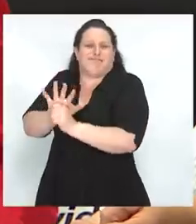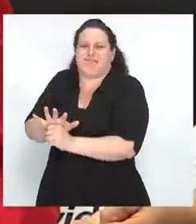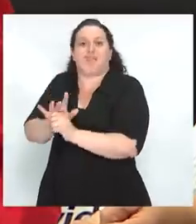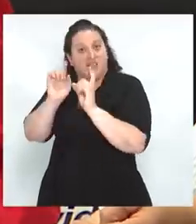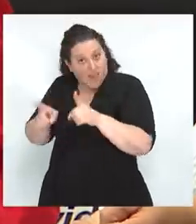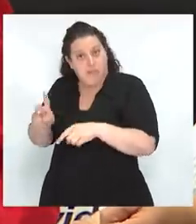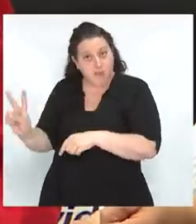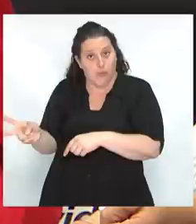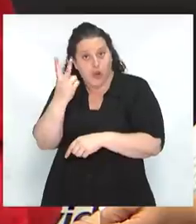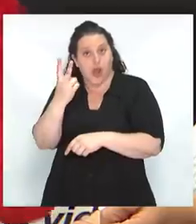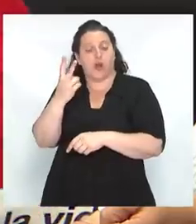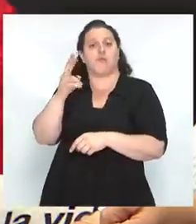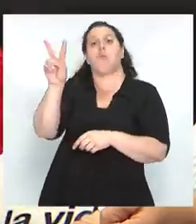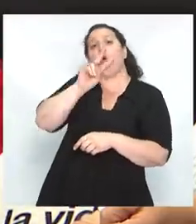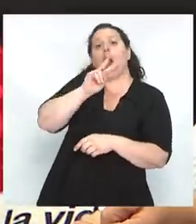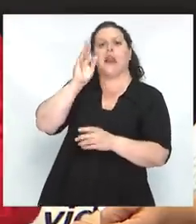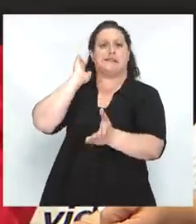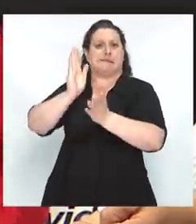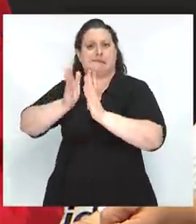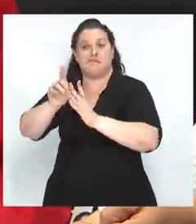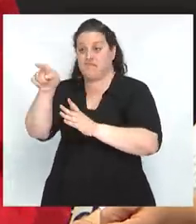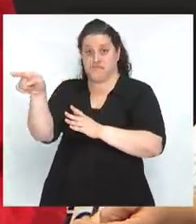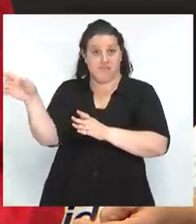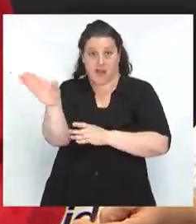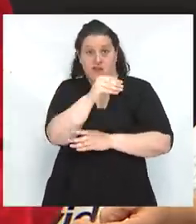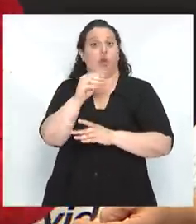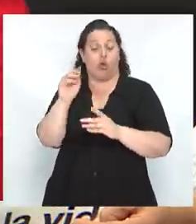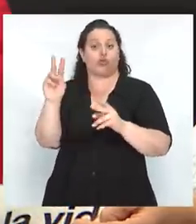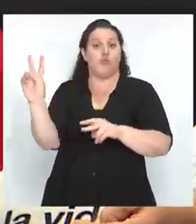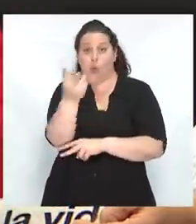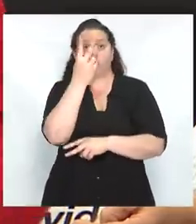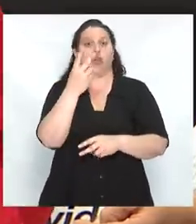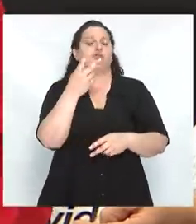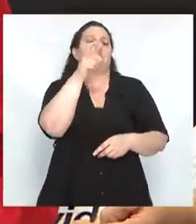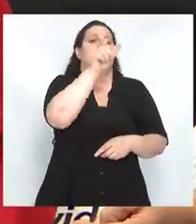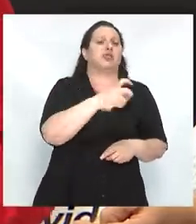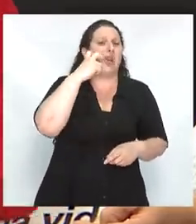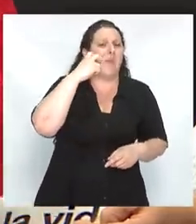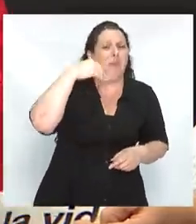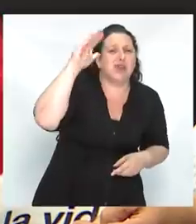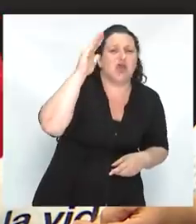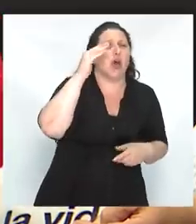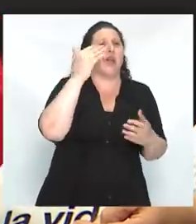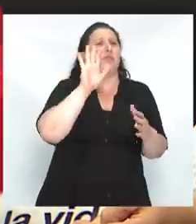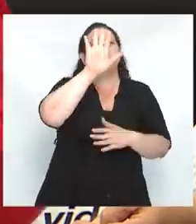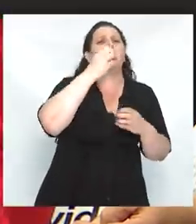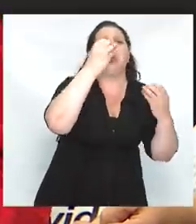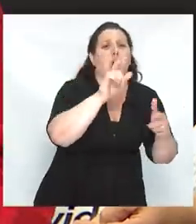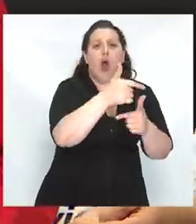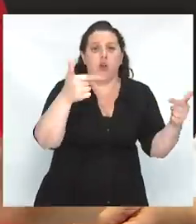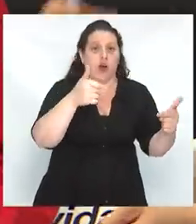mujeres maltratadas, han muerto los ancianos sin futuro, han muerto los pueblos indígenas, han muerto todos los